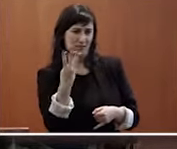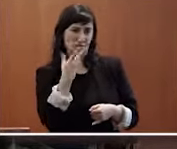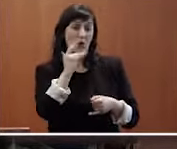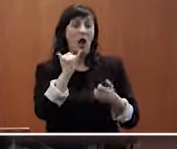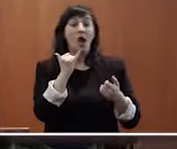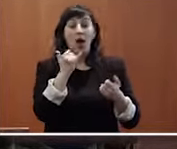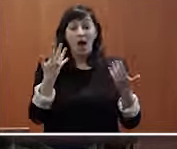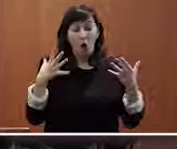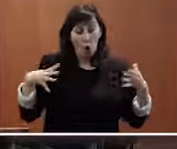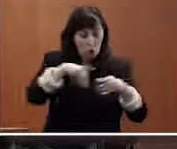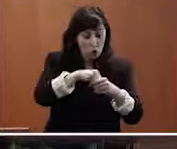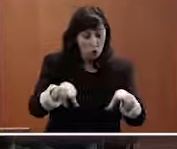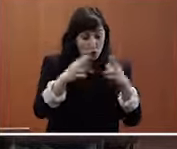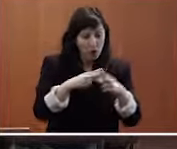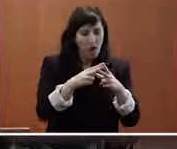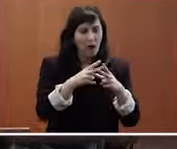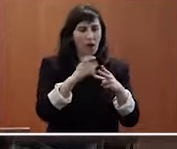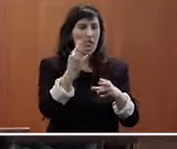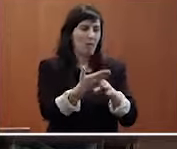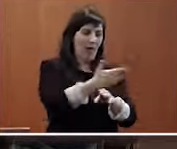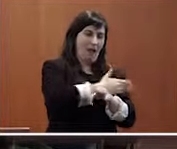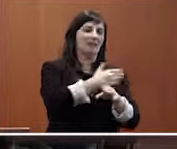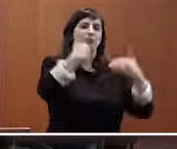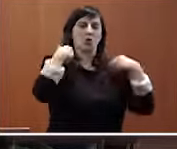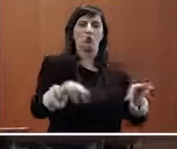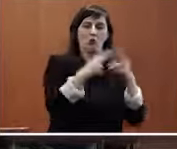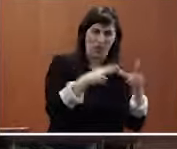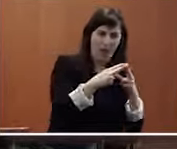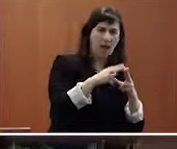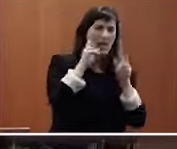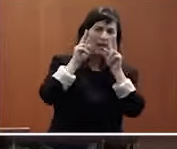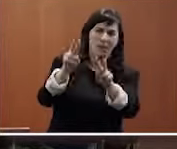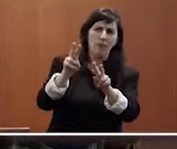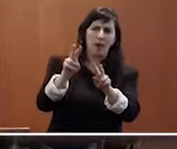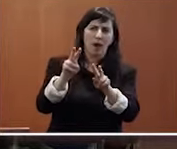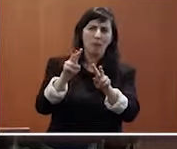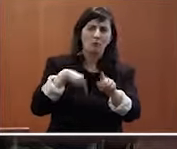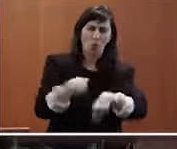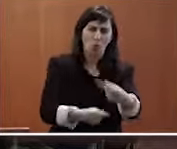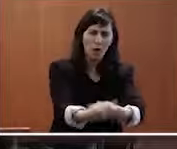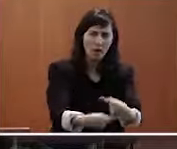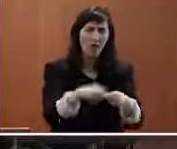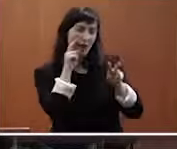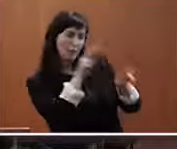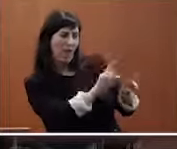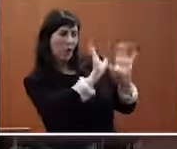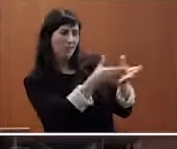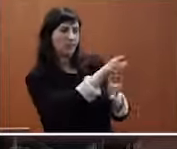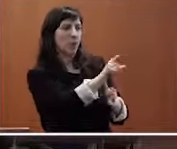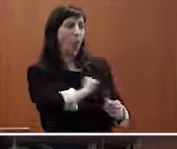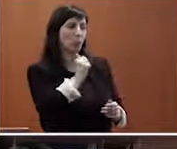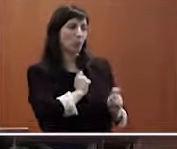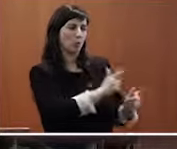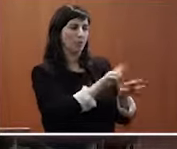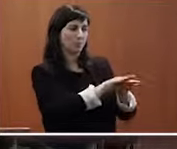cohesión social si tenemos una responsabilidad social que piense en las consecuencias de lo que hacemos pensando en los colectivos que tienen menos oportunidades